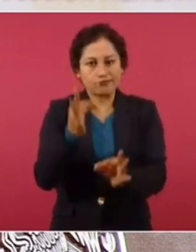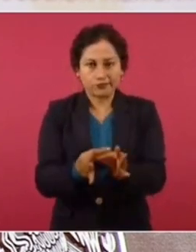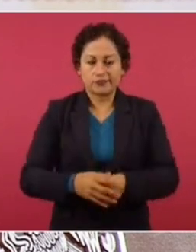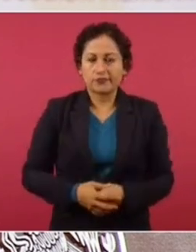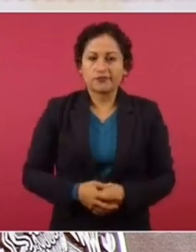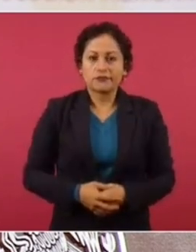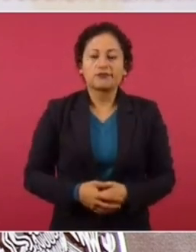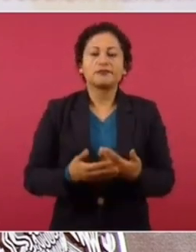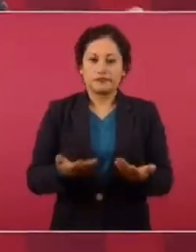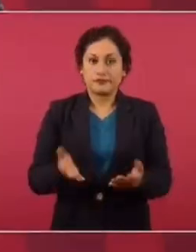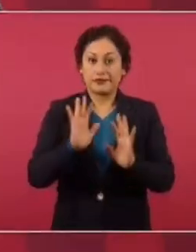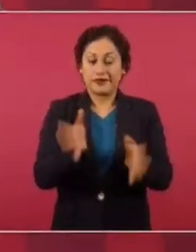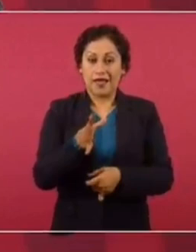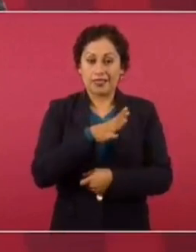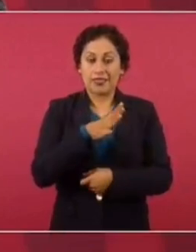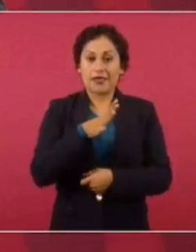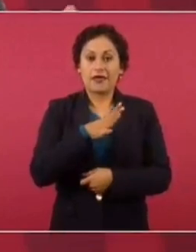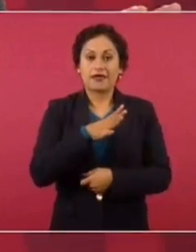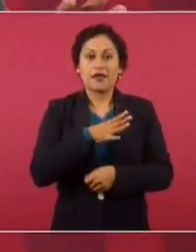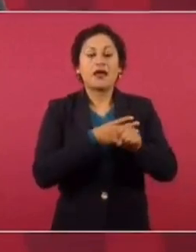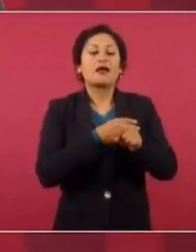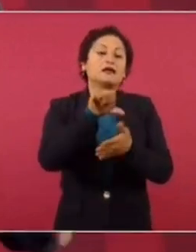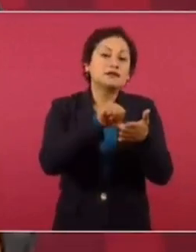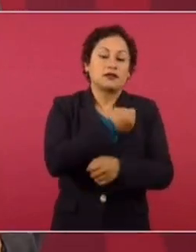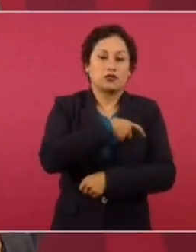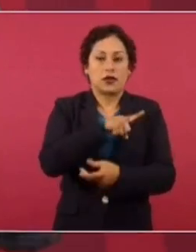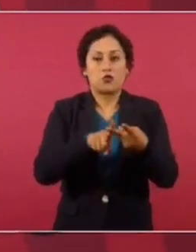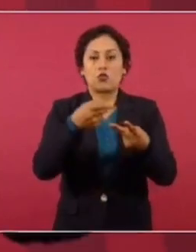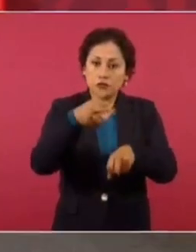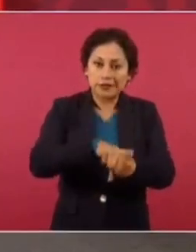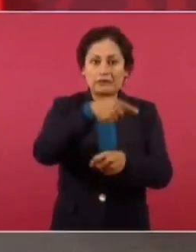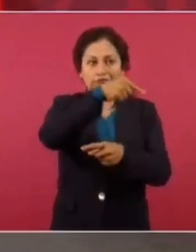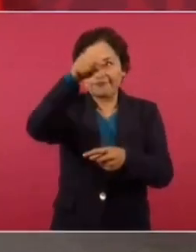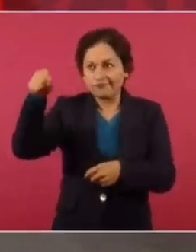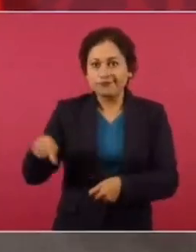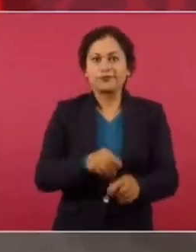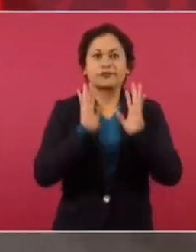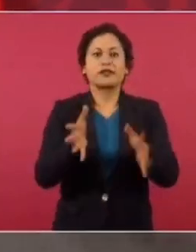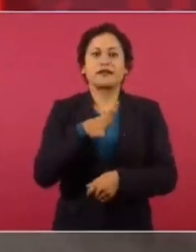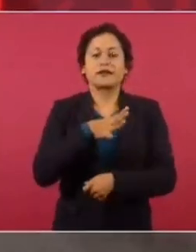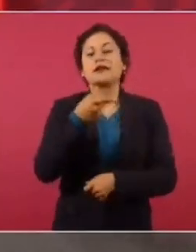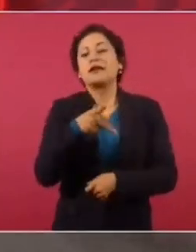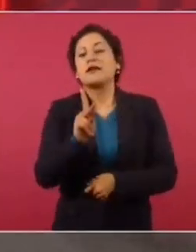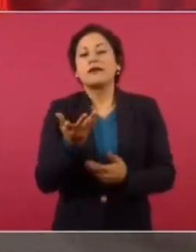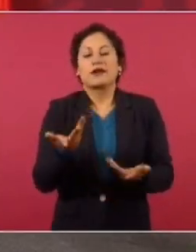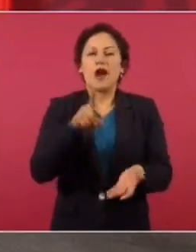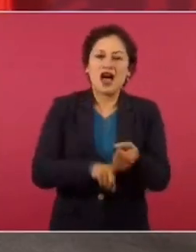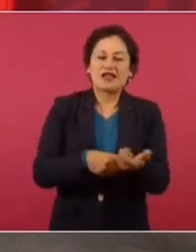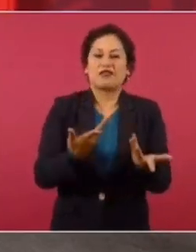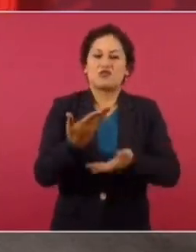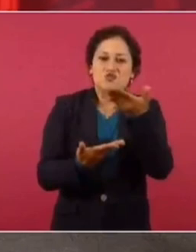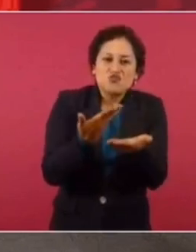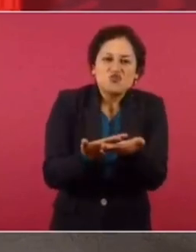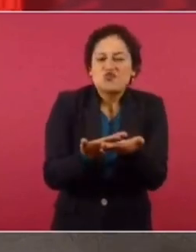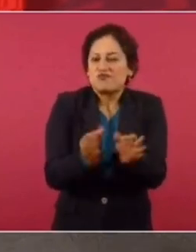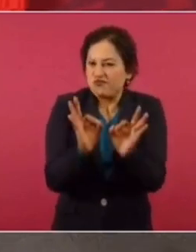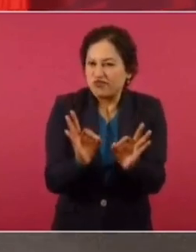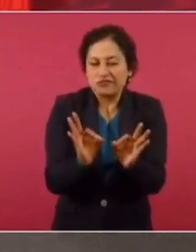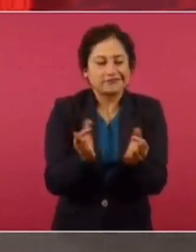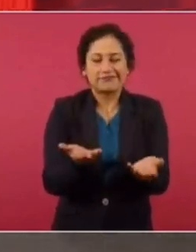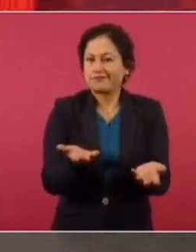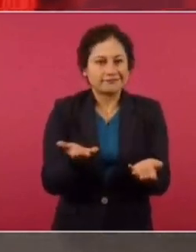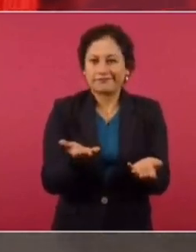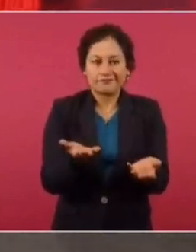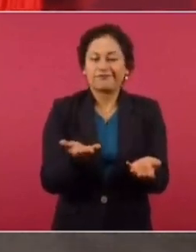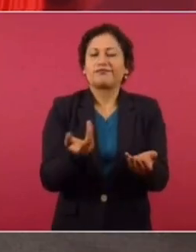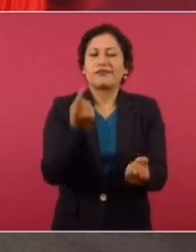pública. Existe, están los centros de salud, están los hospitales, pero no es bueno el servicio. No